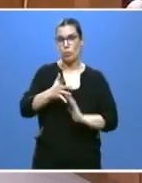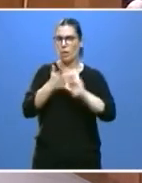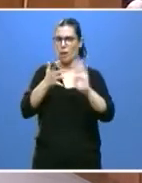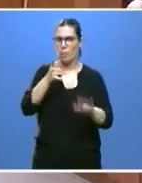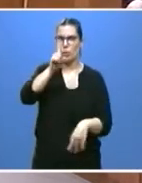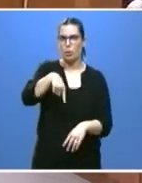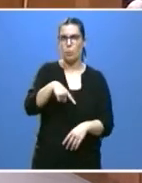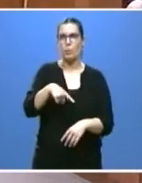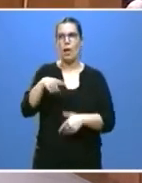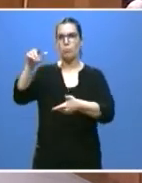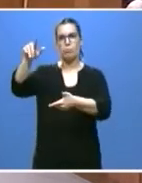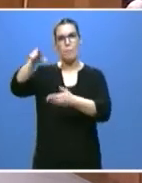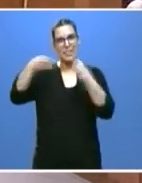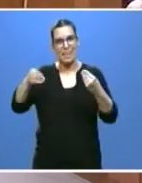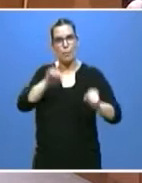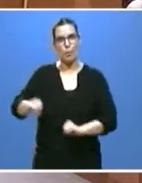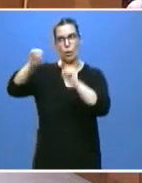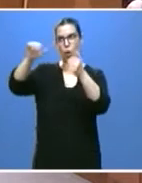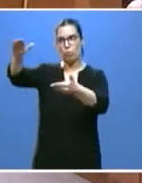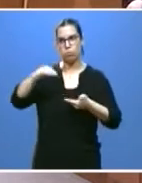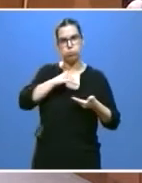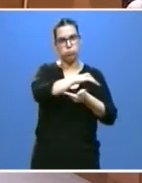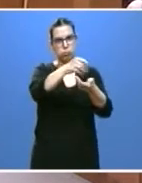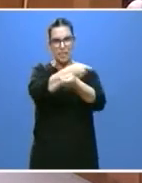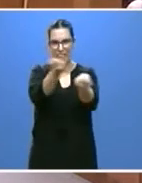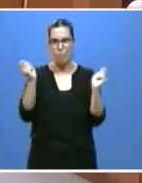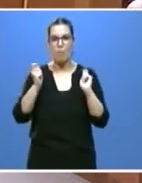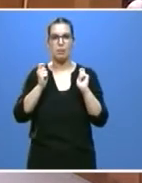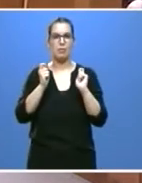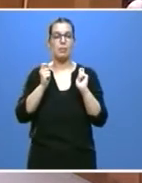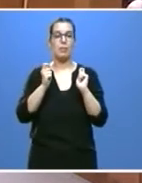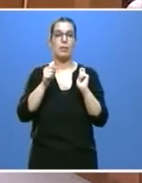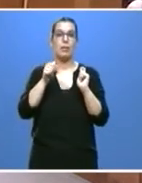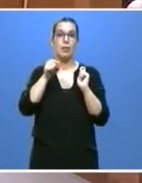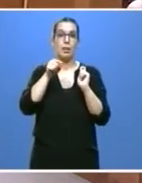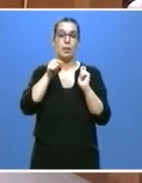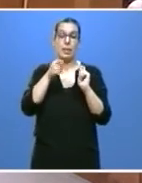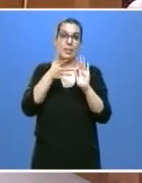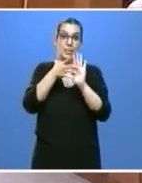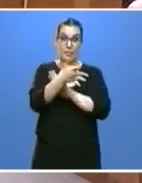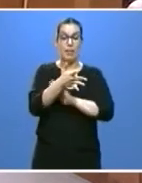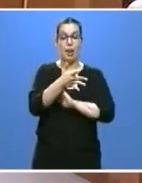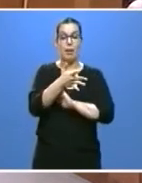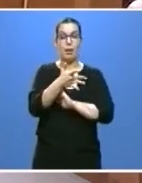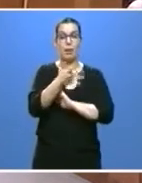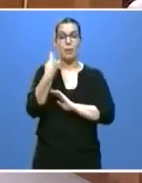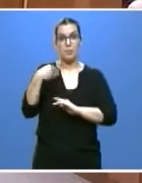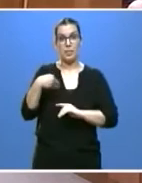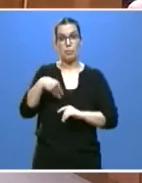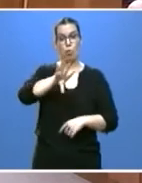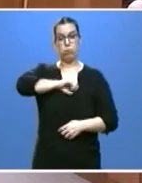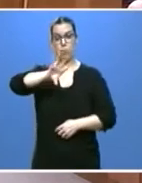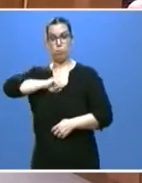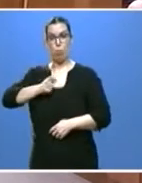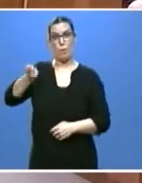material de protección a lo que contribuyó, desde luego, a mantener por debajo de la media los niveles de